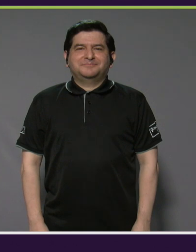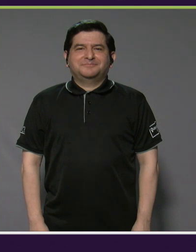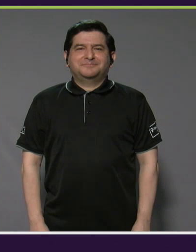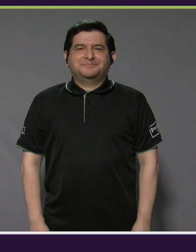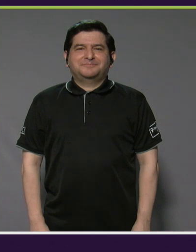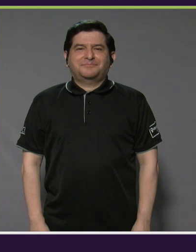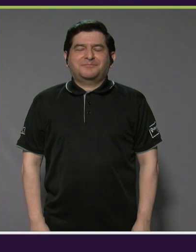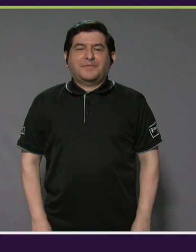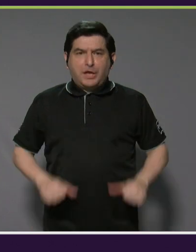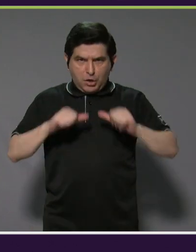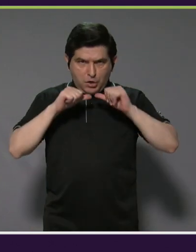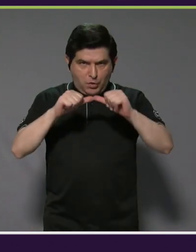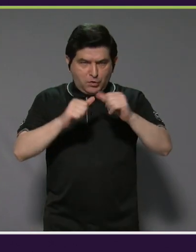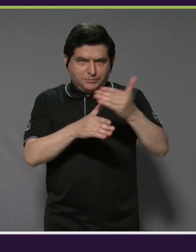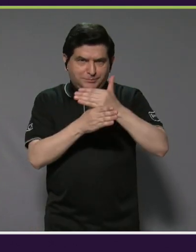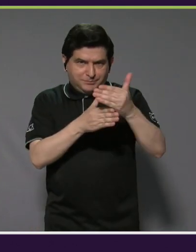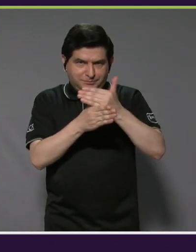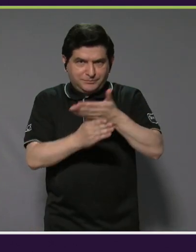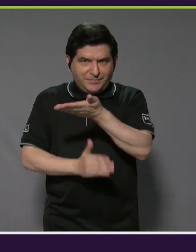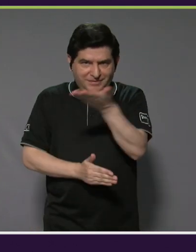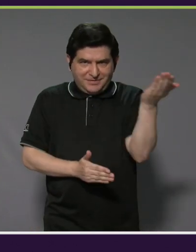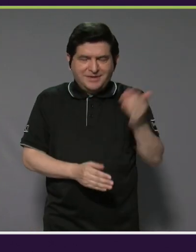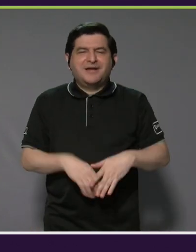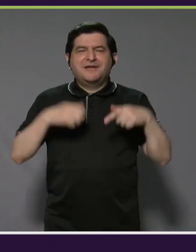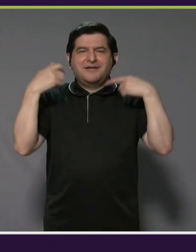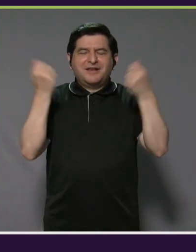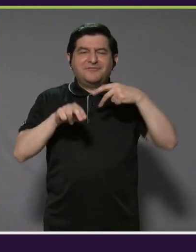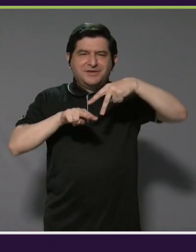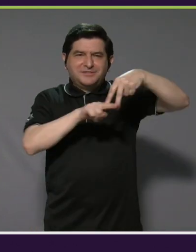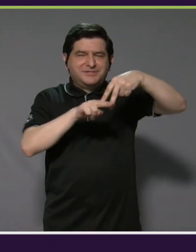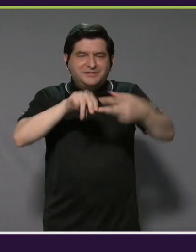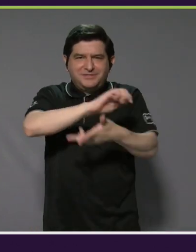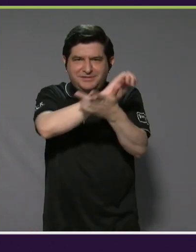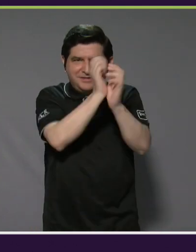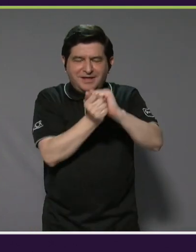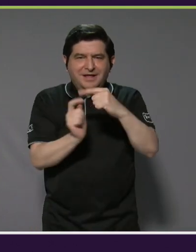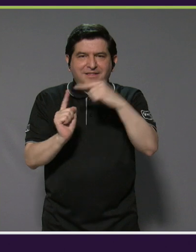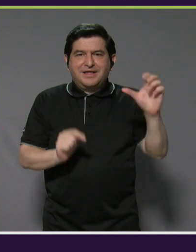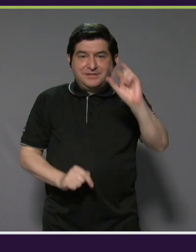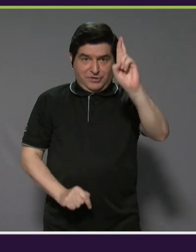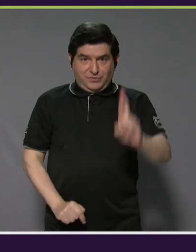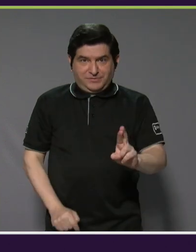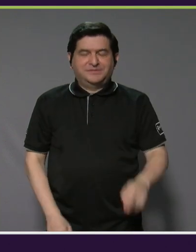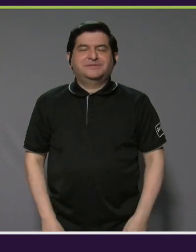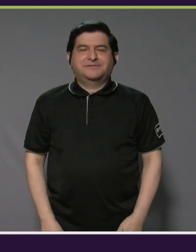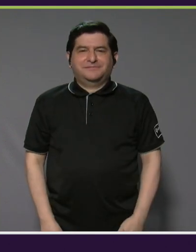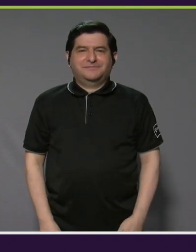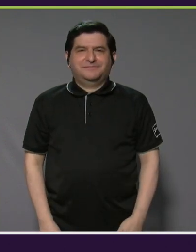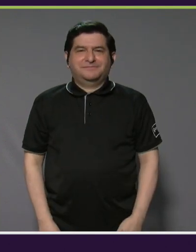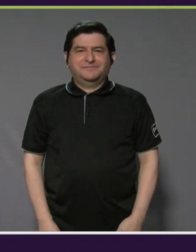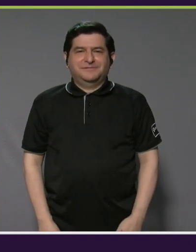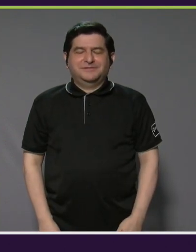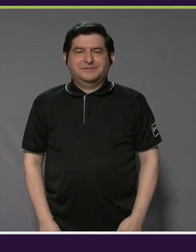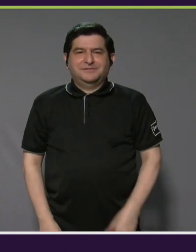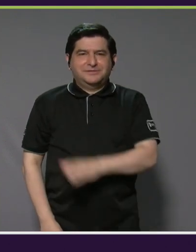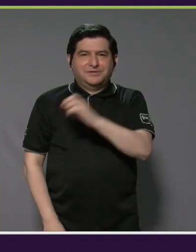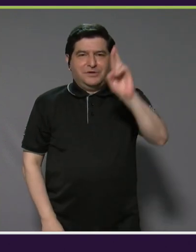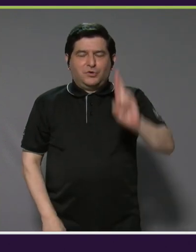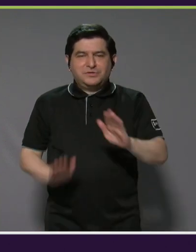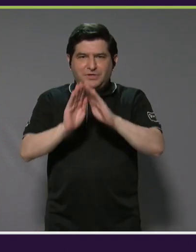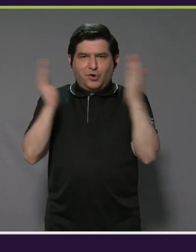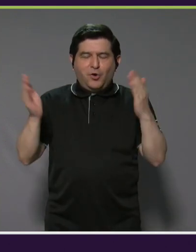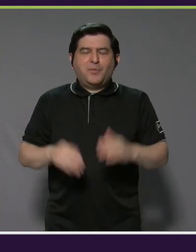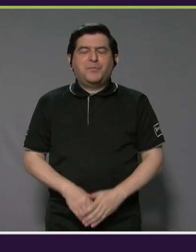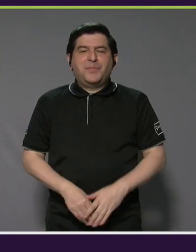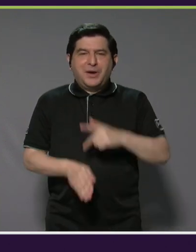Vamos a continuar compartiendo con ustedes la fiesta del surf adaptado desde Costa Rica, en el Costa Rica Open